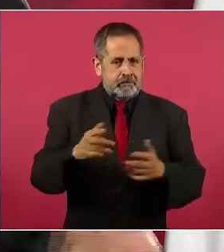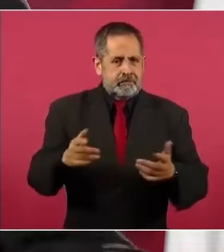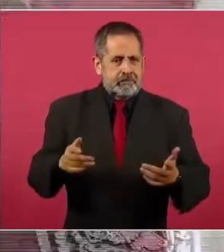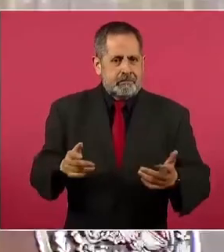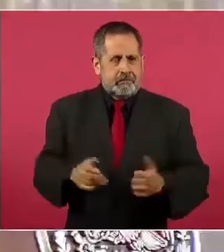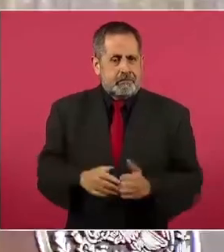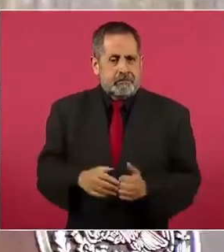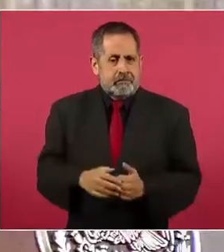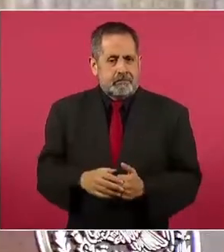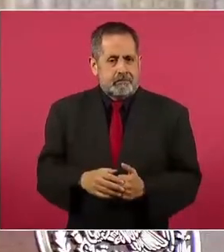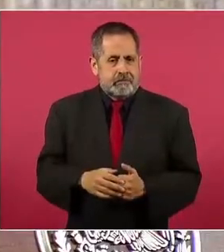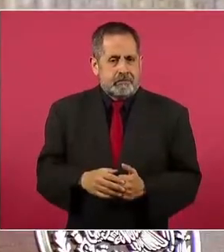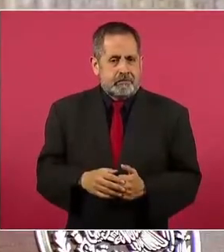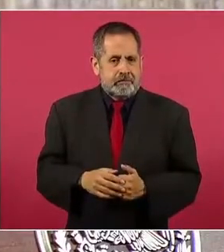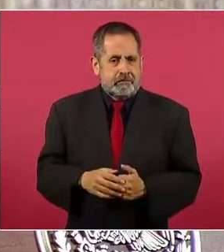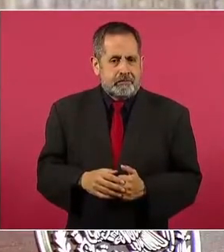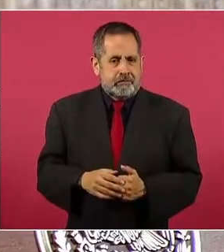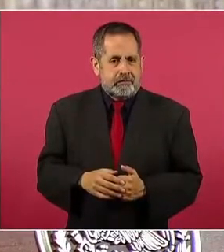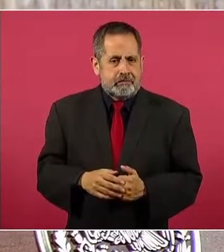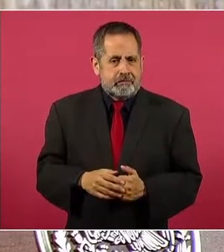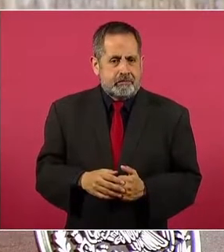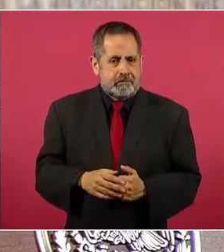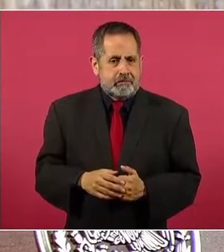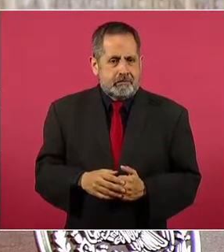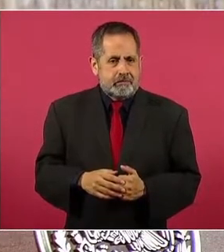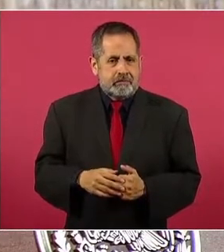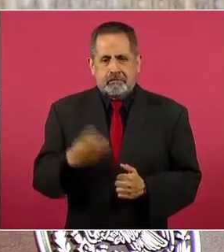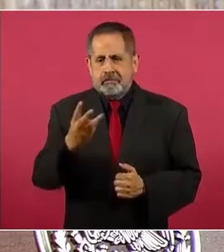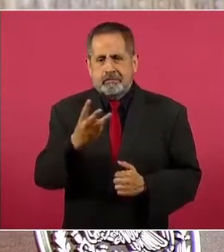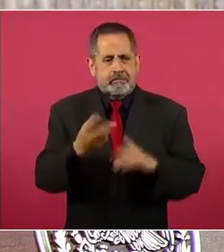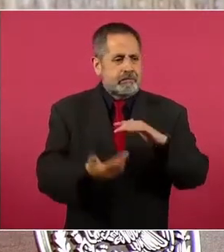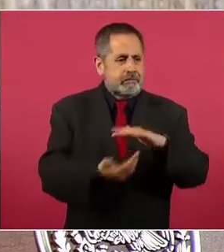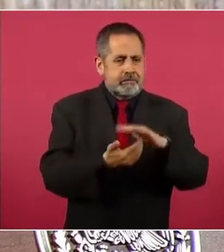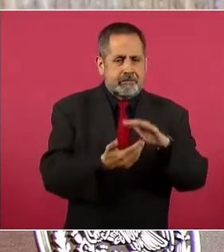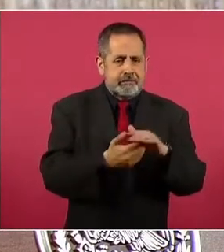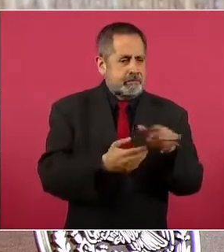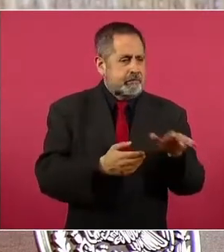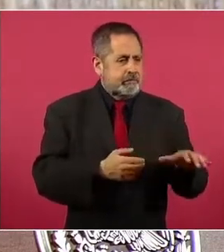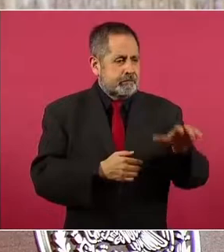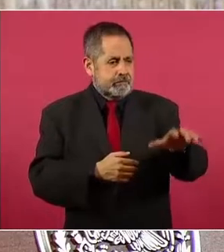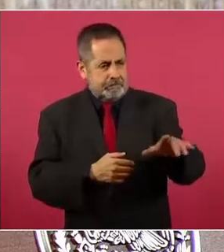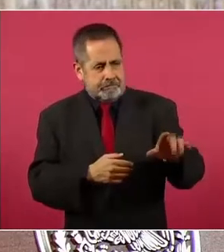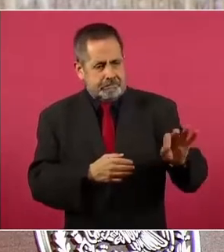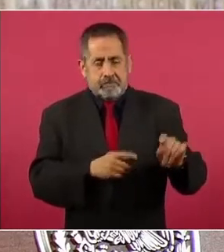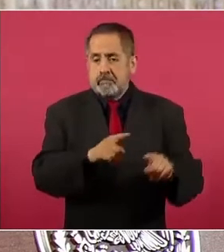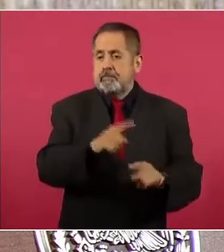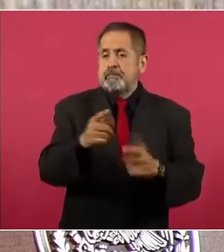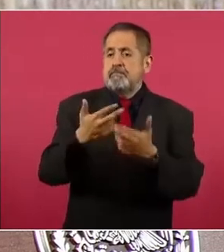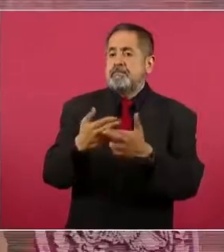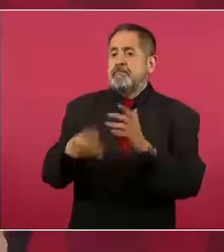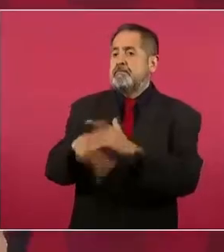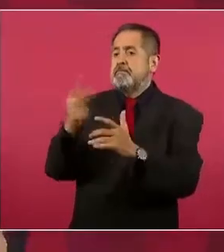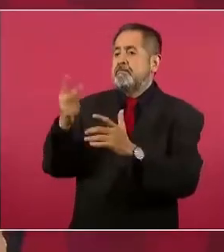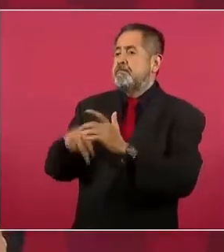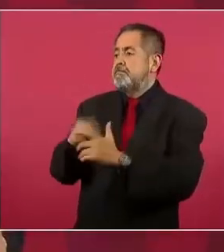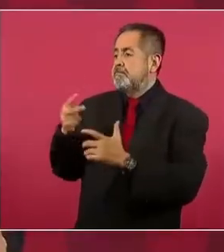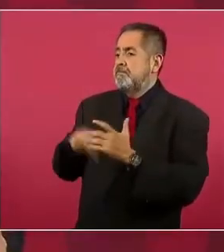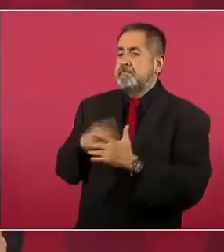estaban tres mesas ocupadas y el resto vacías.